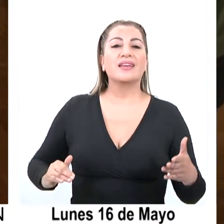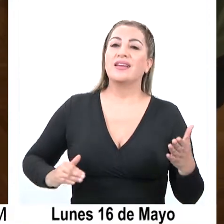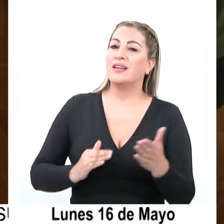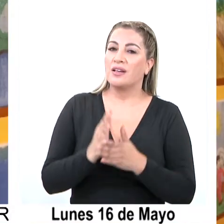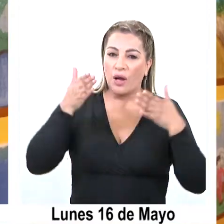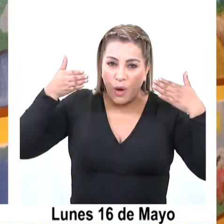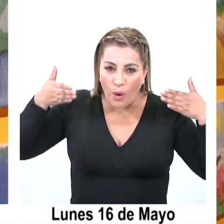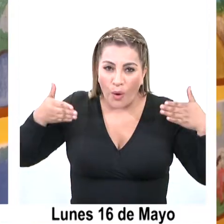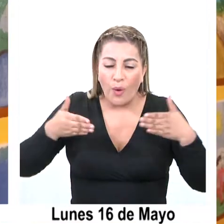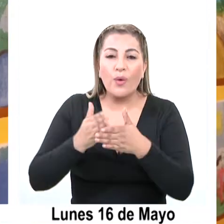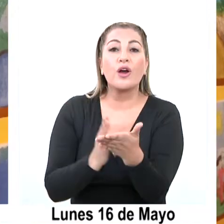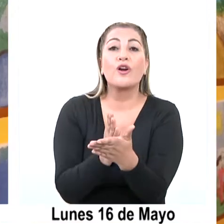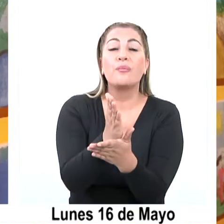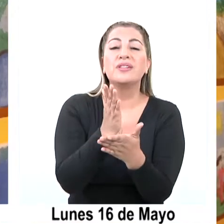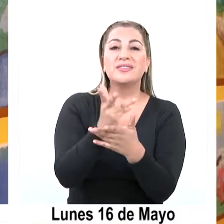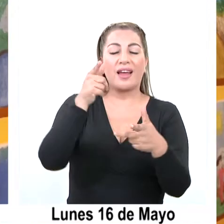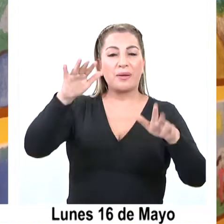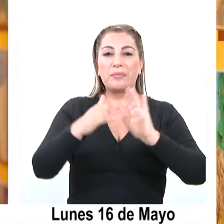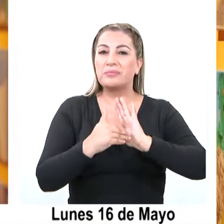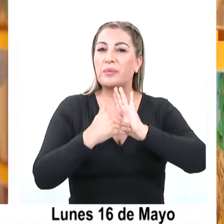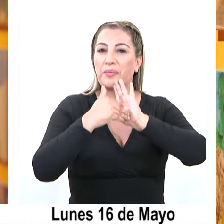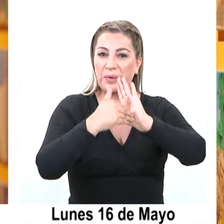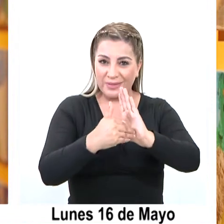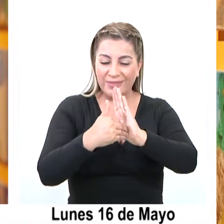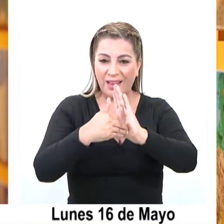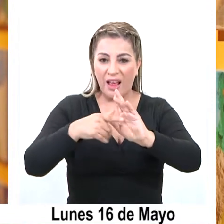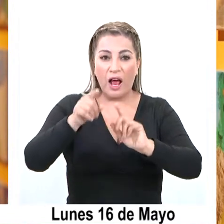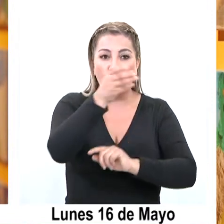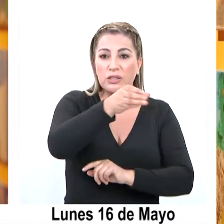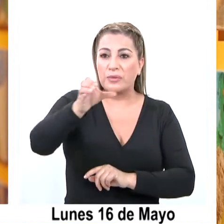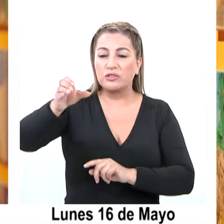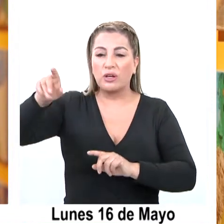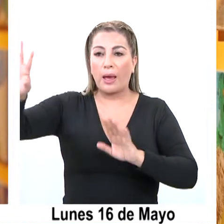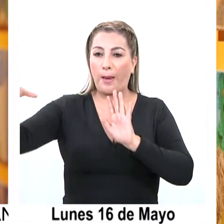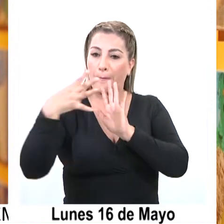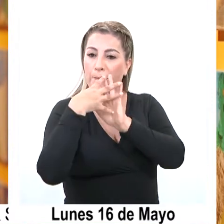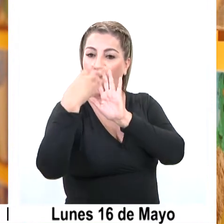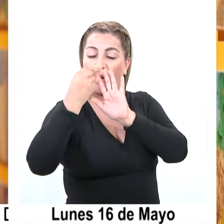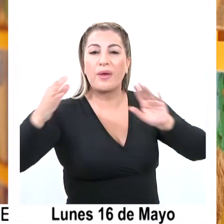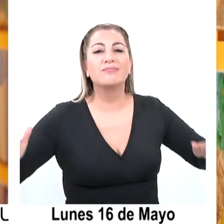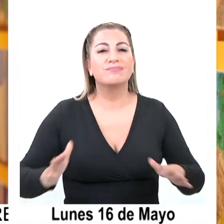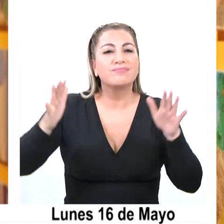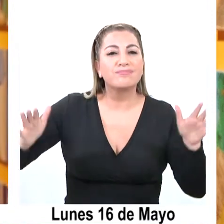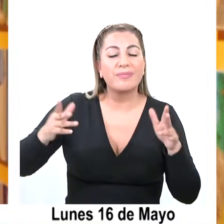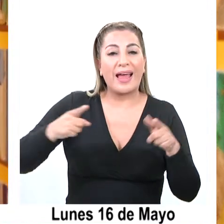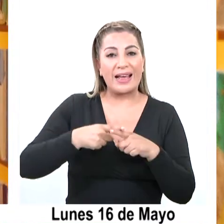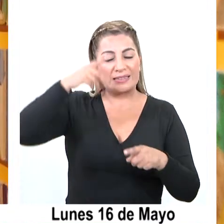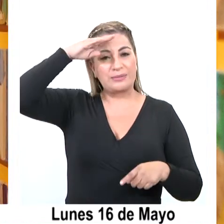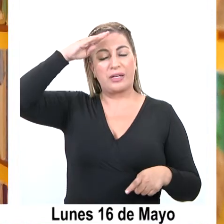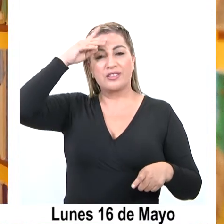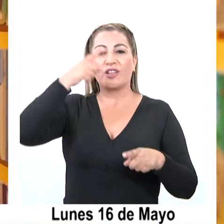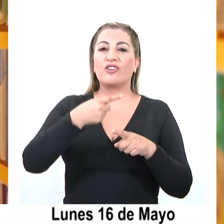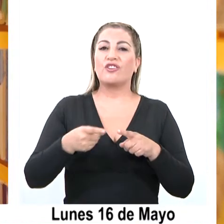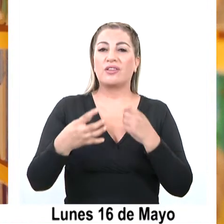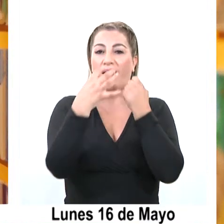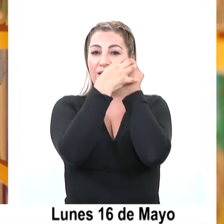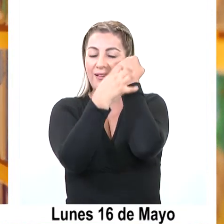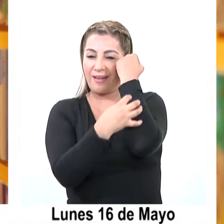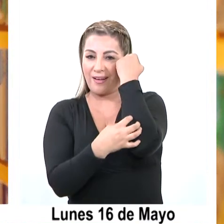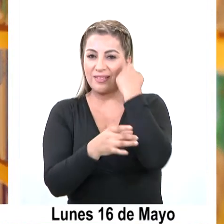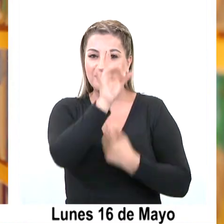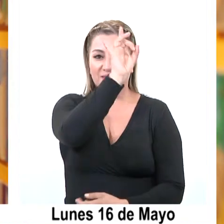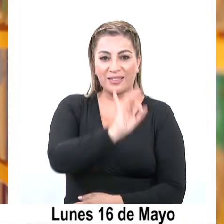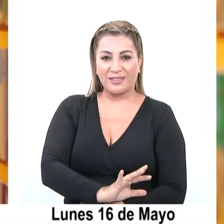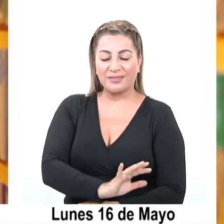una punta de lanza y como una vitrina para entusiasmar y replicar esta experiencia en otras regiones